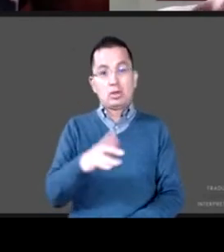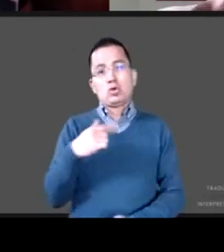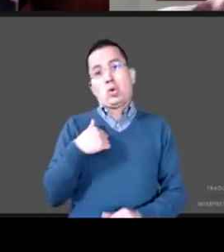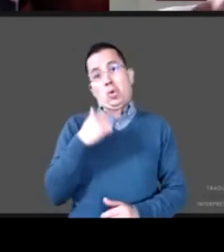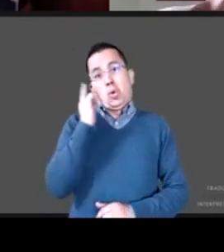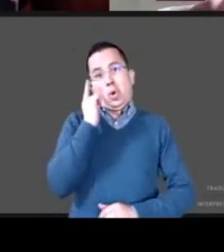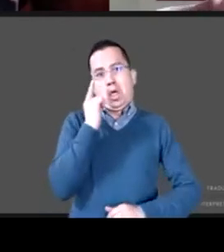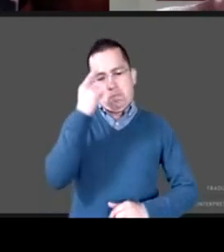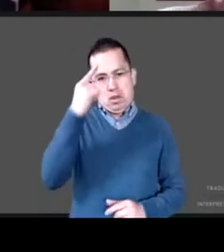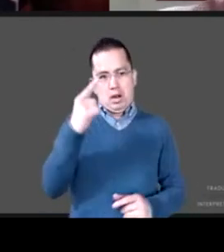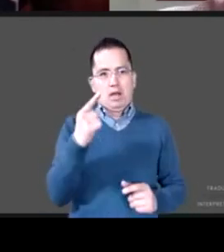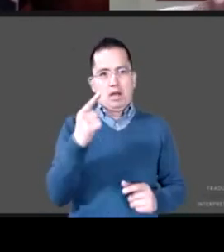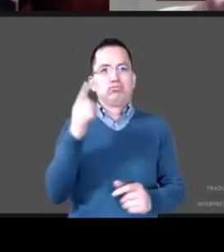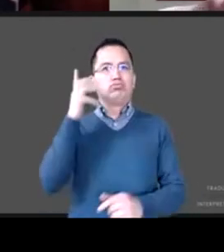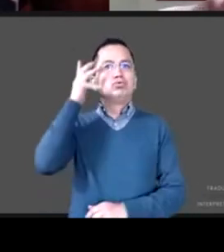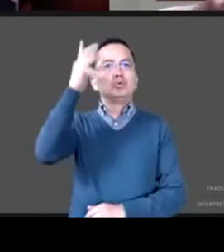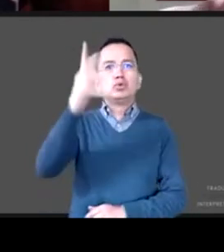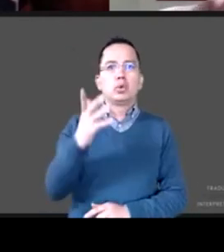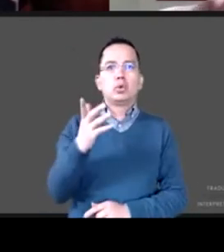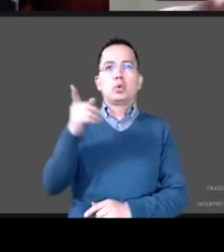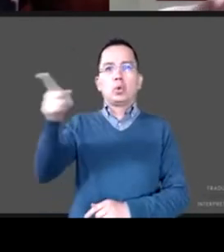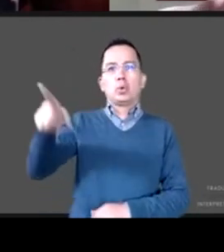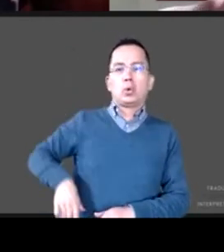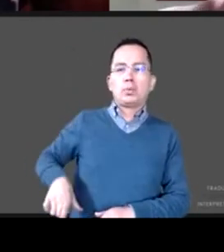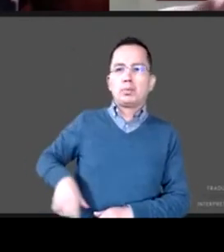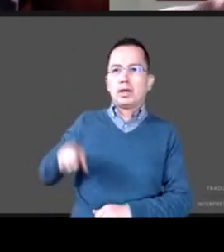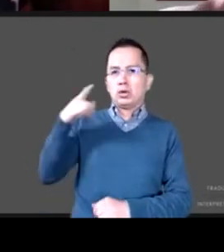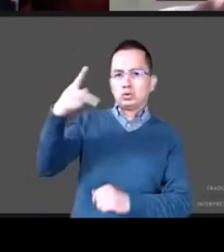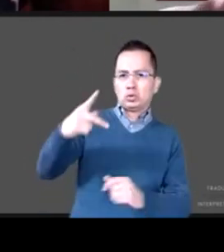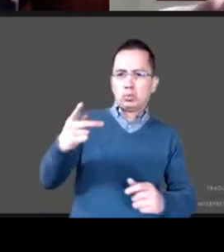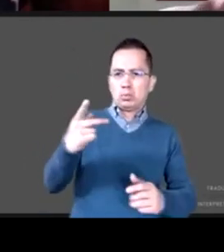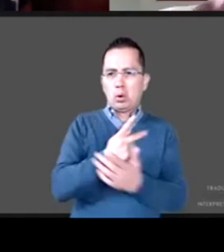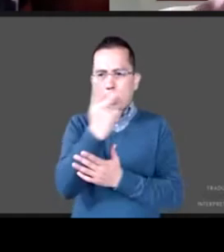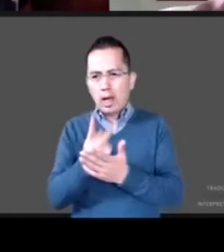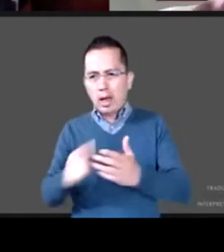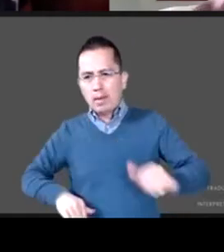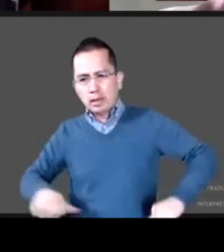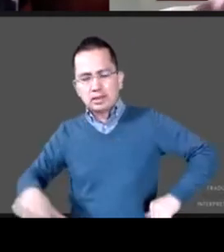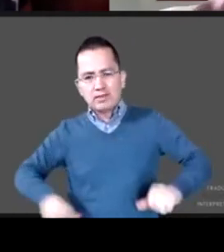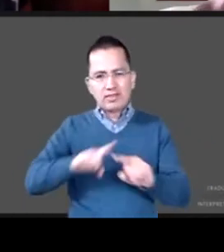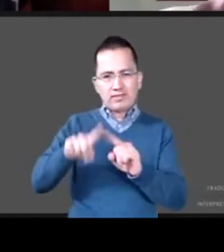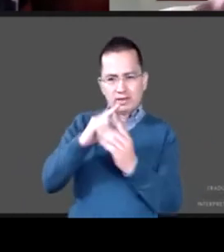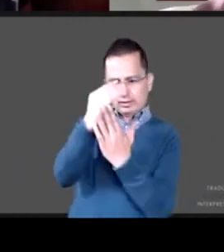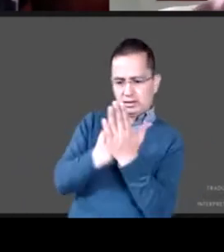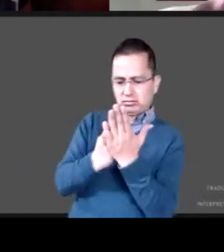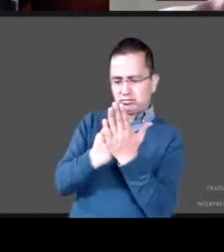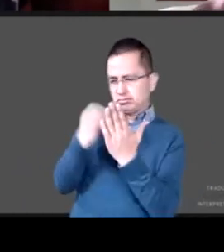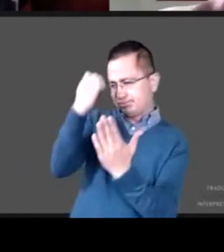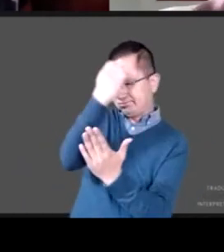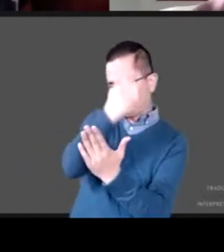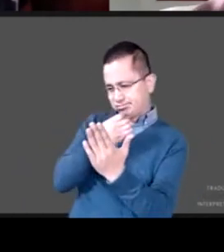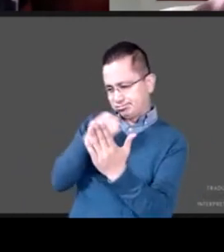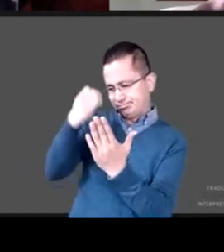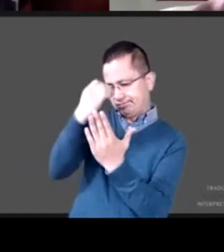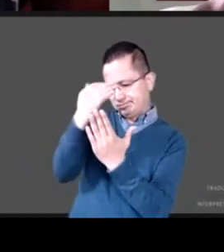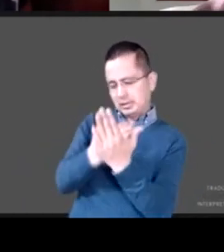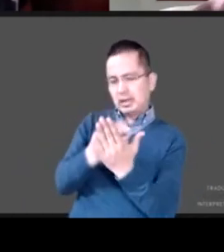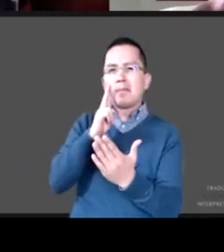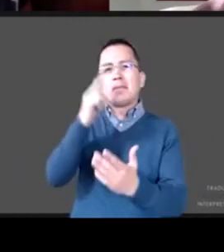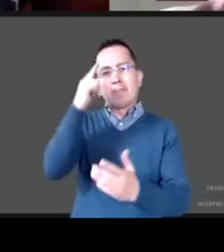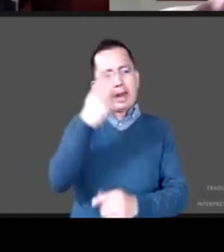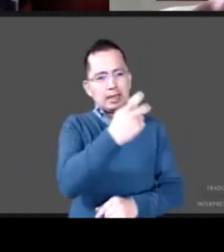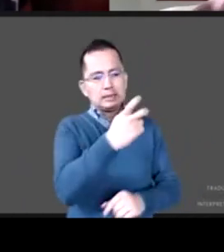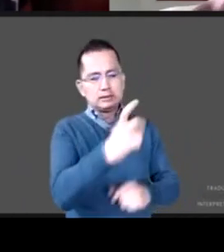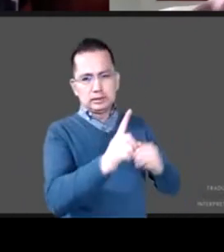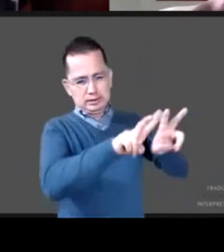una evaluación futura que pudiesen mejorar para esta problemática? Aquí los dejo